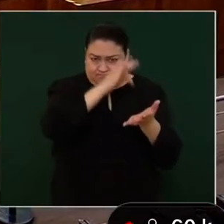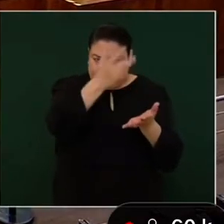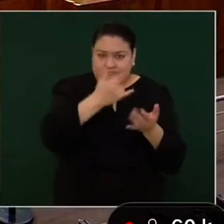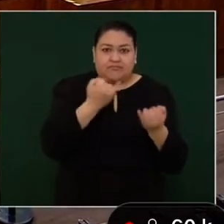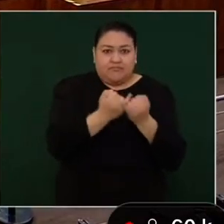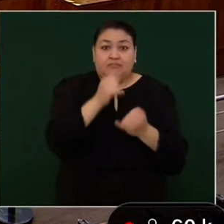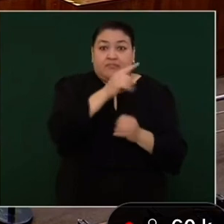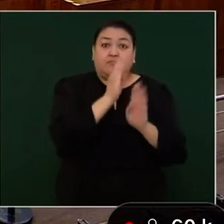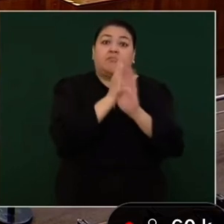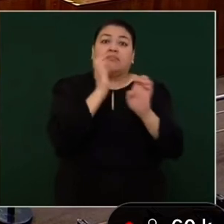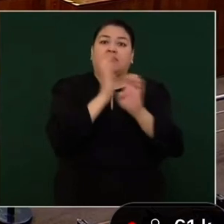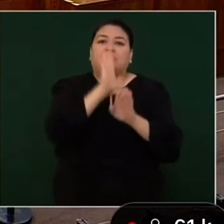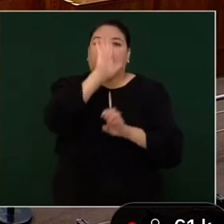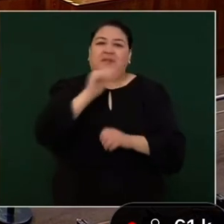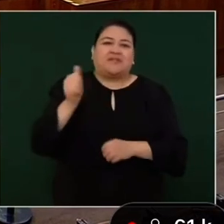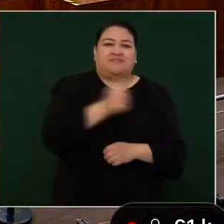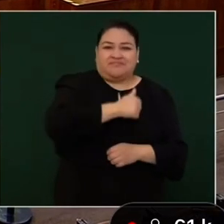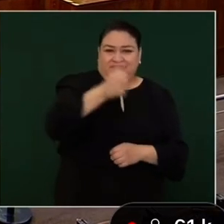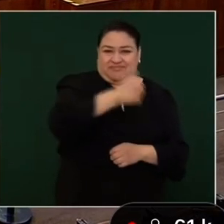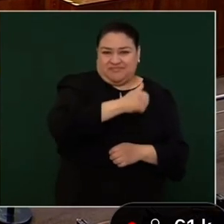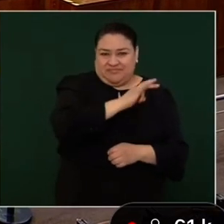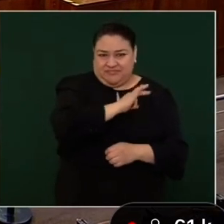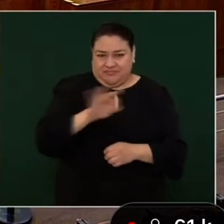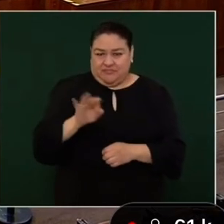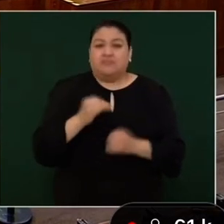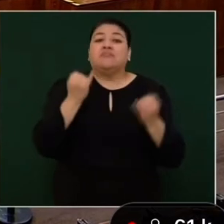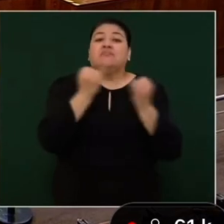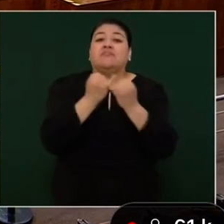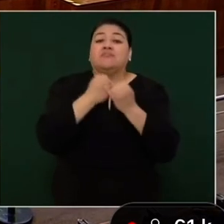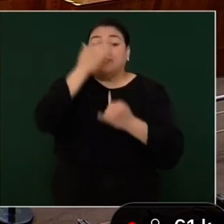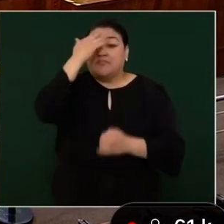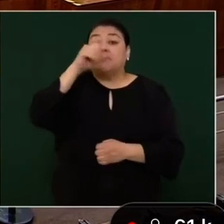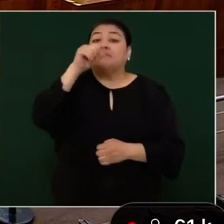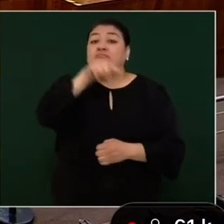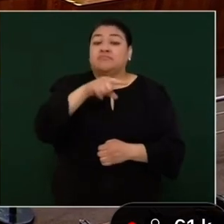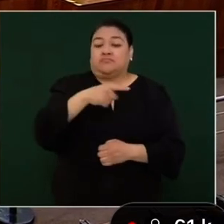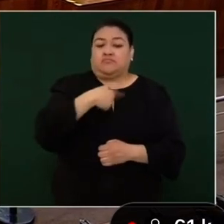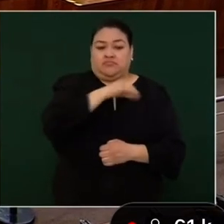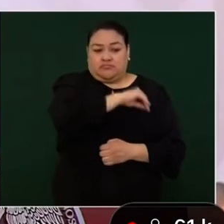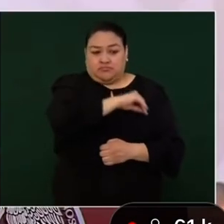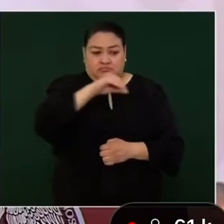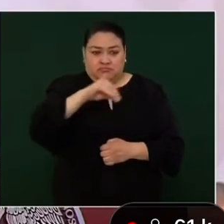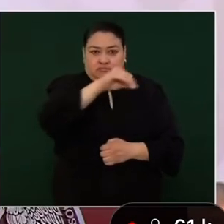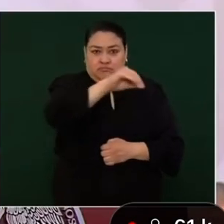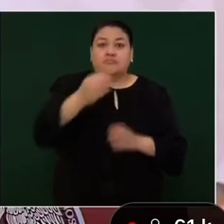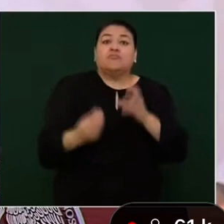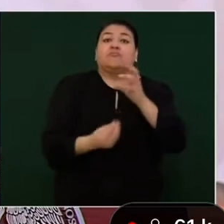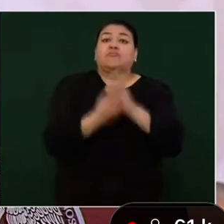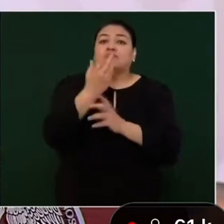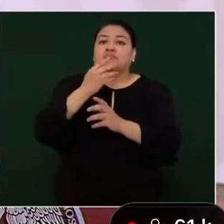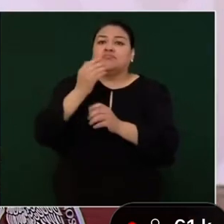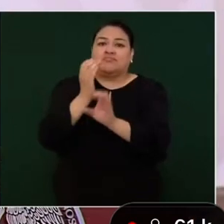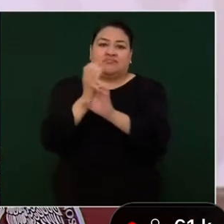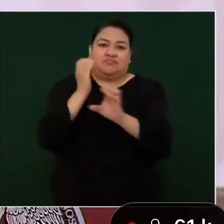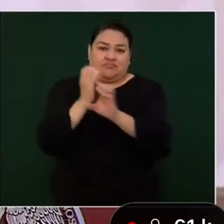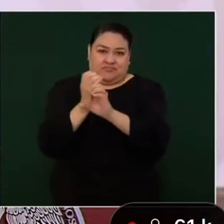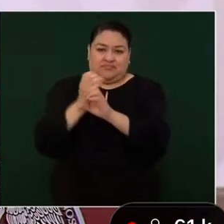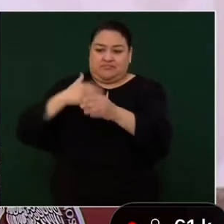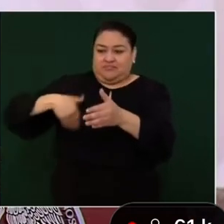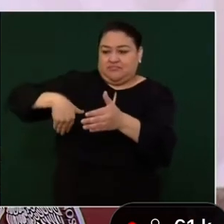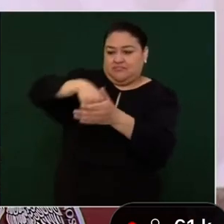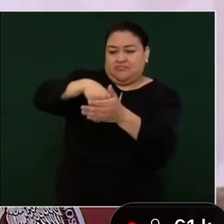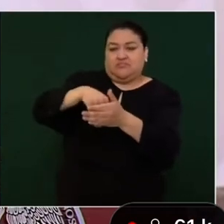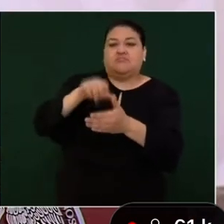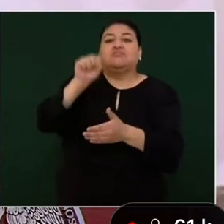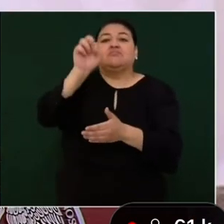esa misma modalidad, generando mayor movilidad, se dará paso a la nueva central camionera del sur, una